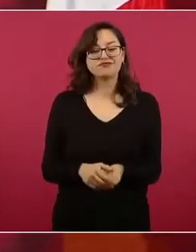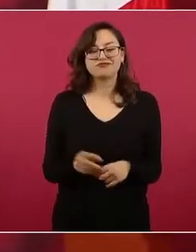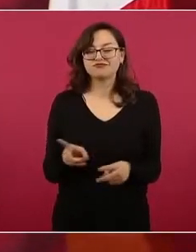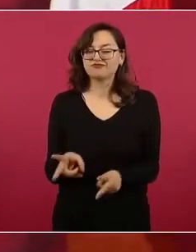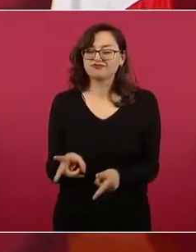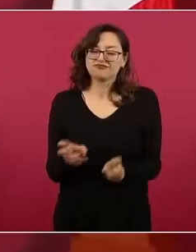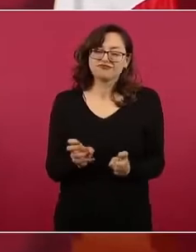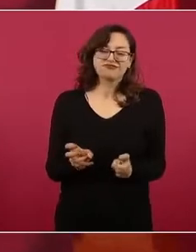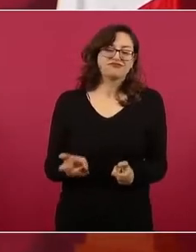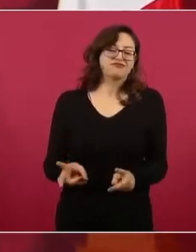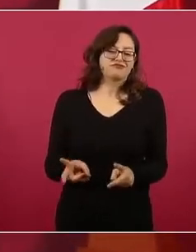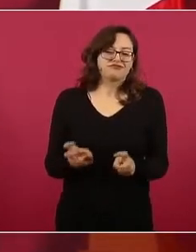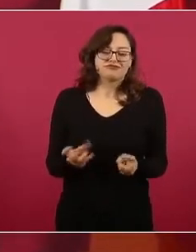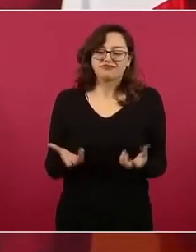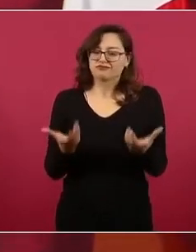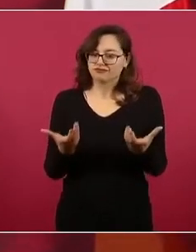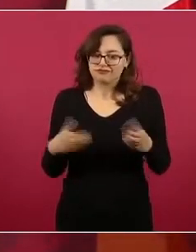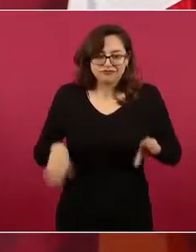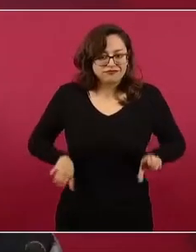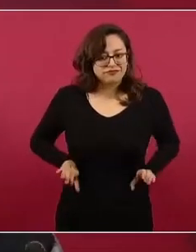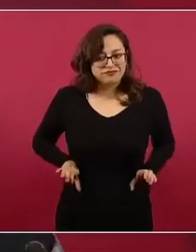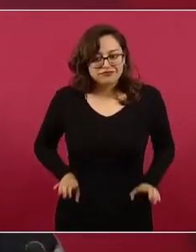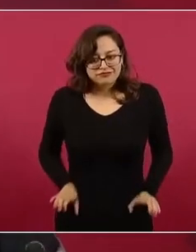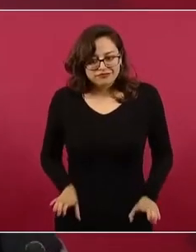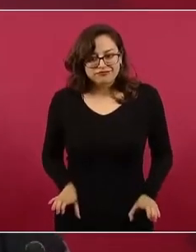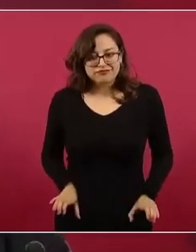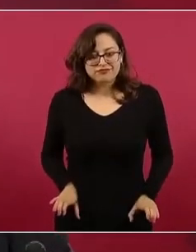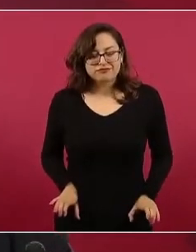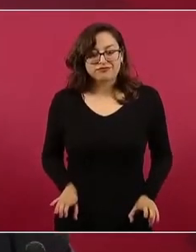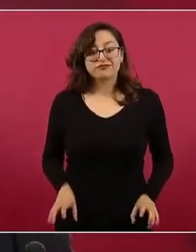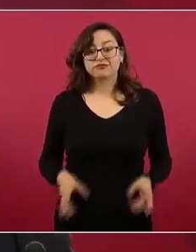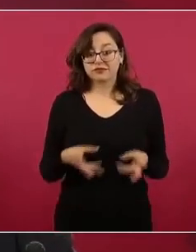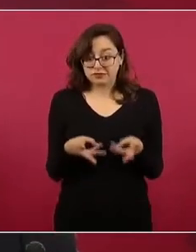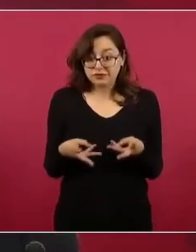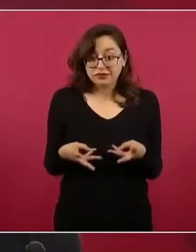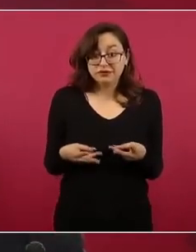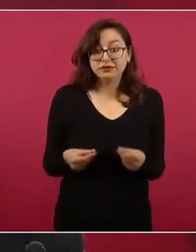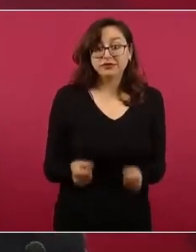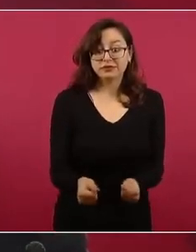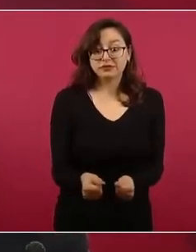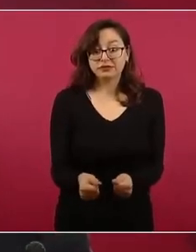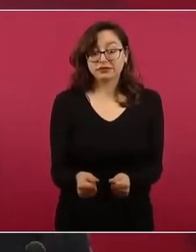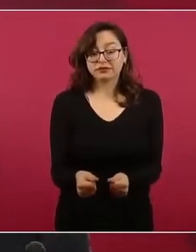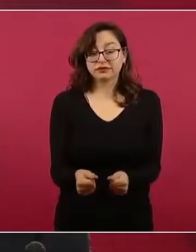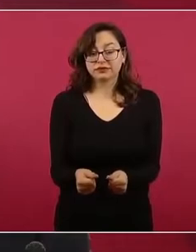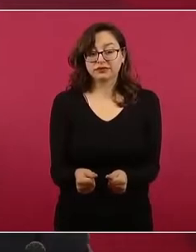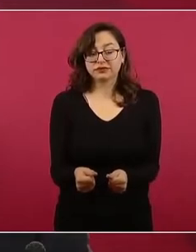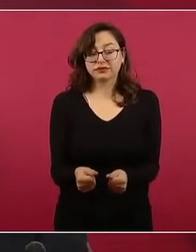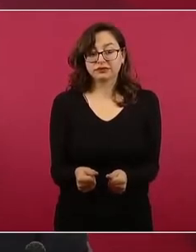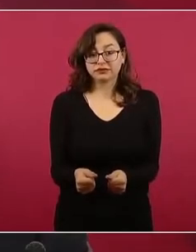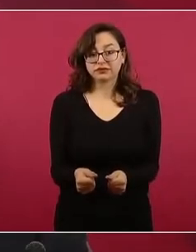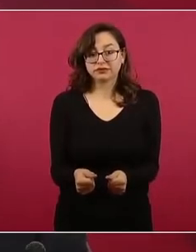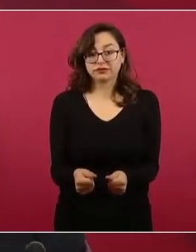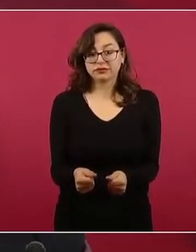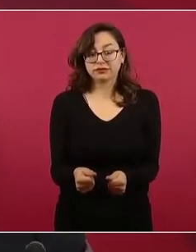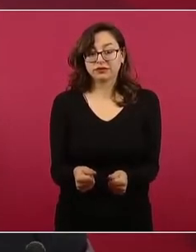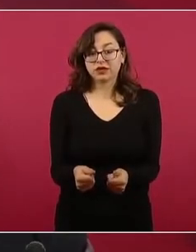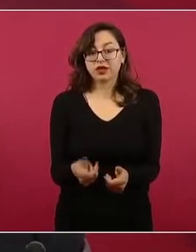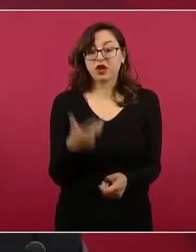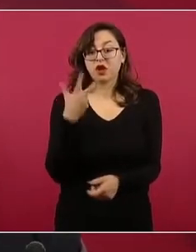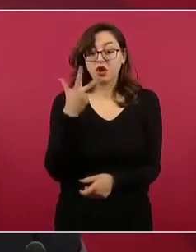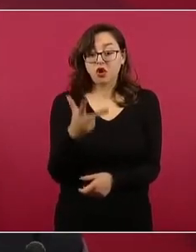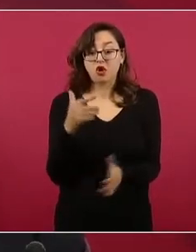de que costó ese proceso de reconfiguración de las tres refinerías,